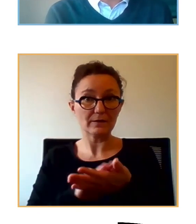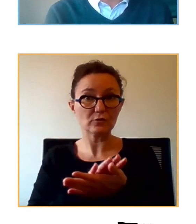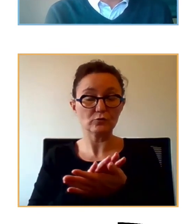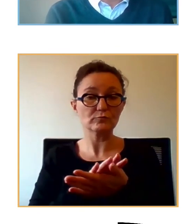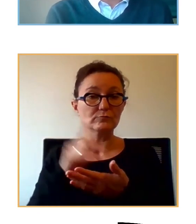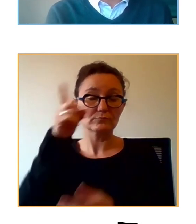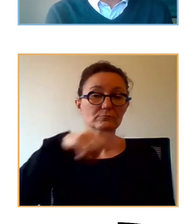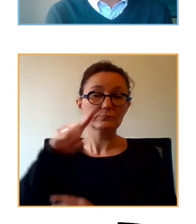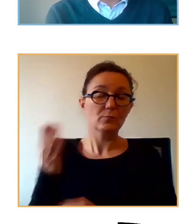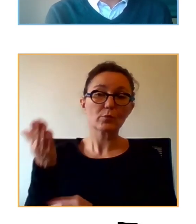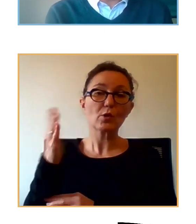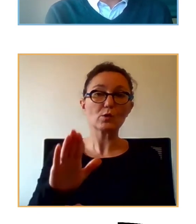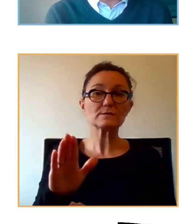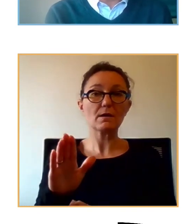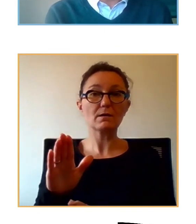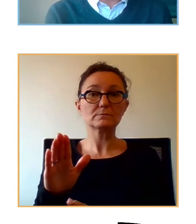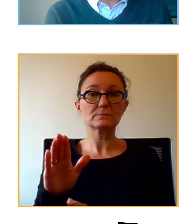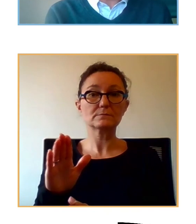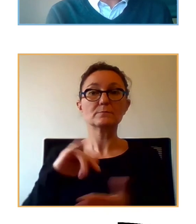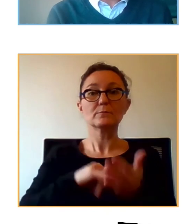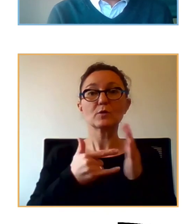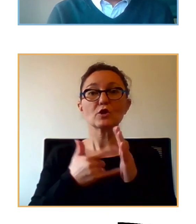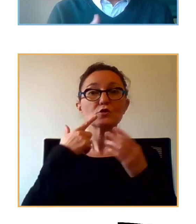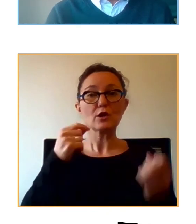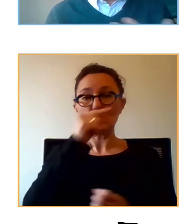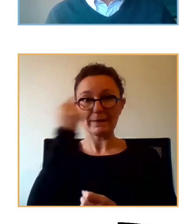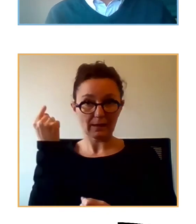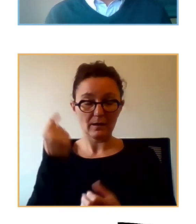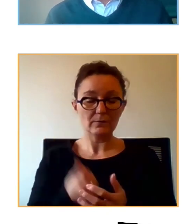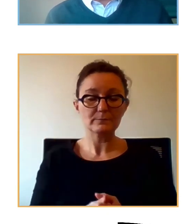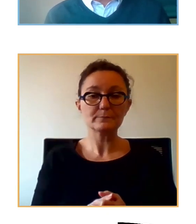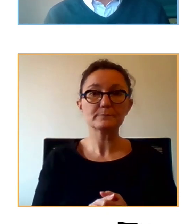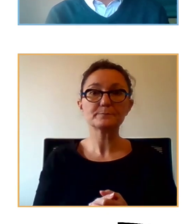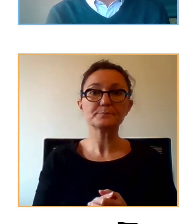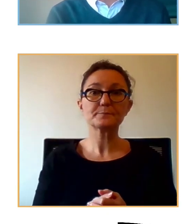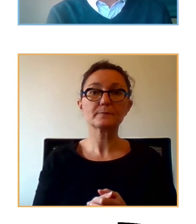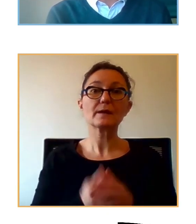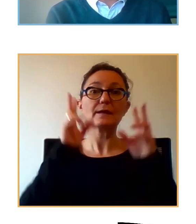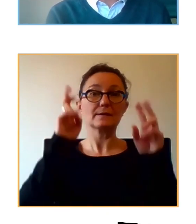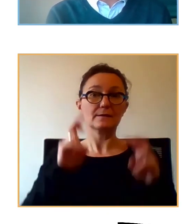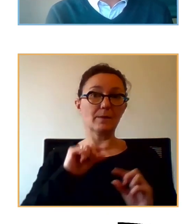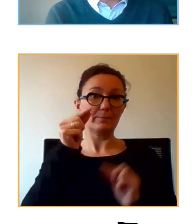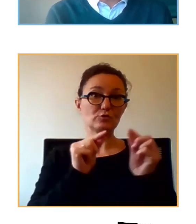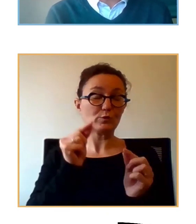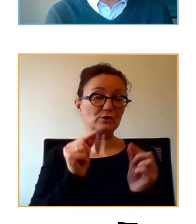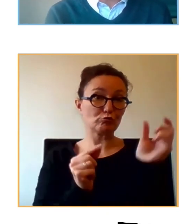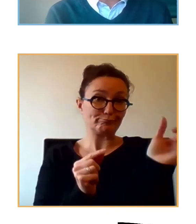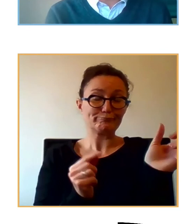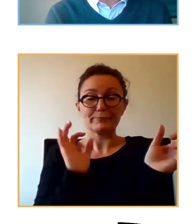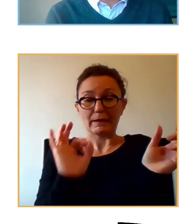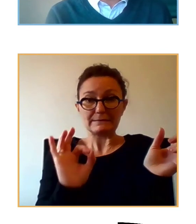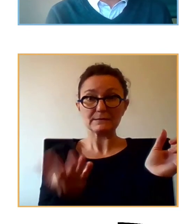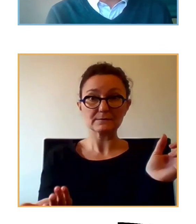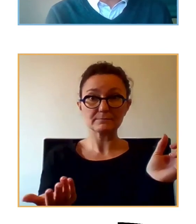ellos tienen para el proyecto de salud mental. El tema del presupuesto que siempre está ahí, la mayor sensibilización